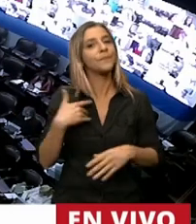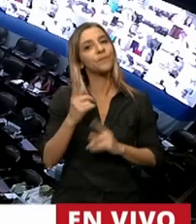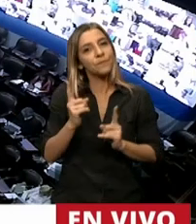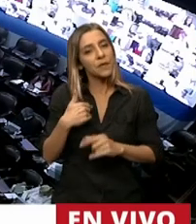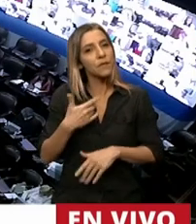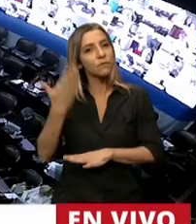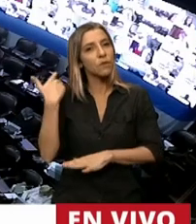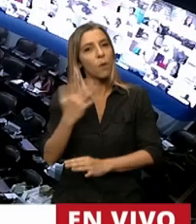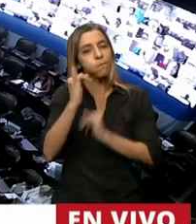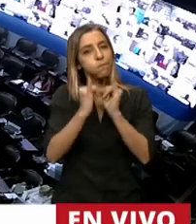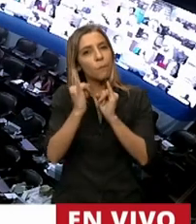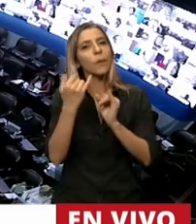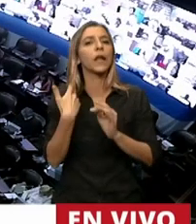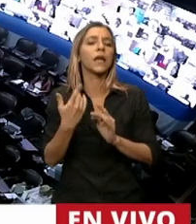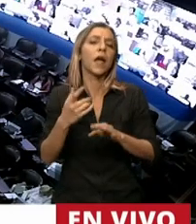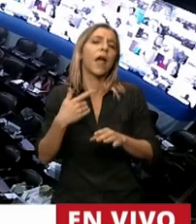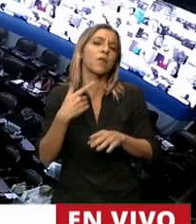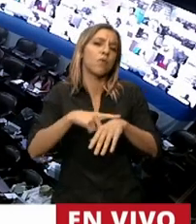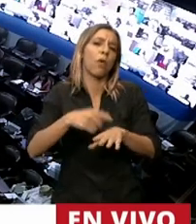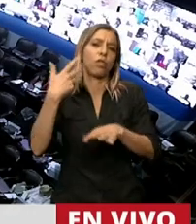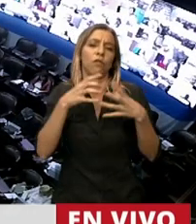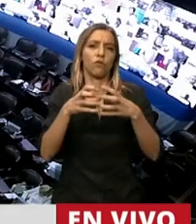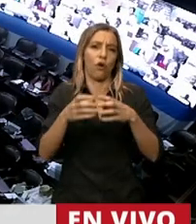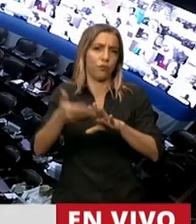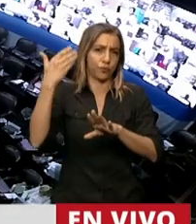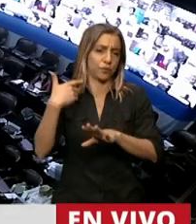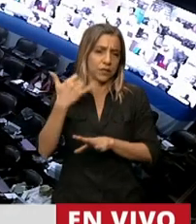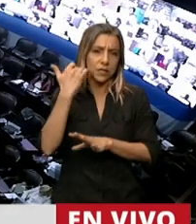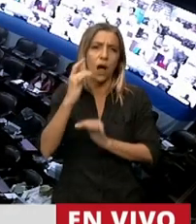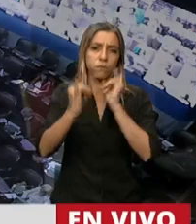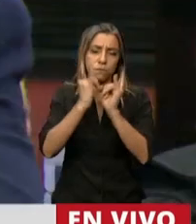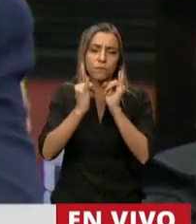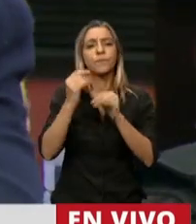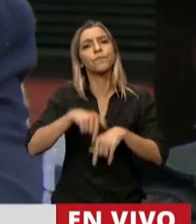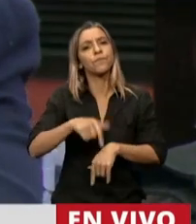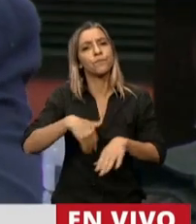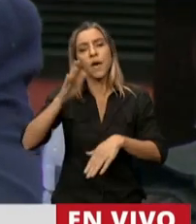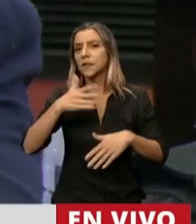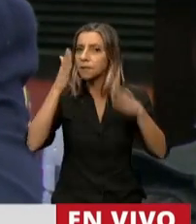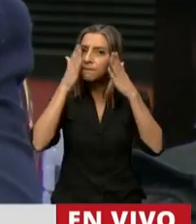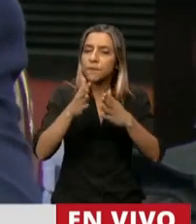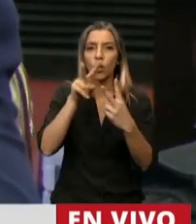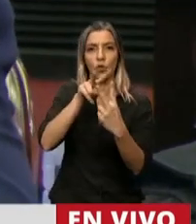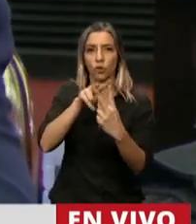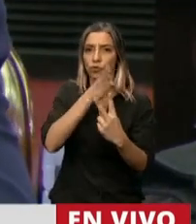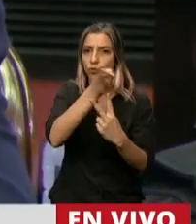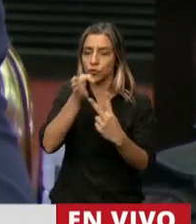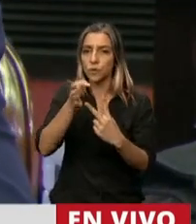recinto en ocasión de su tratamiento anterior. Por eso me voy a concentrar solo en dos aspectos.